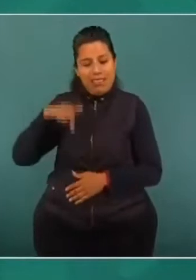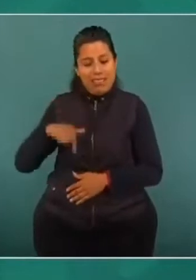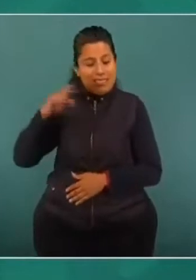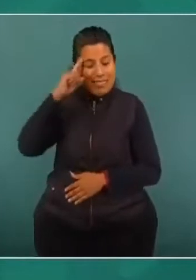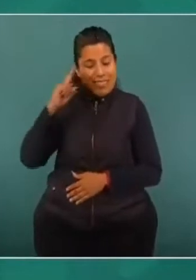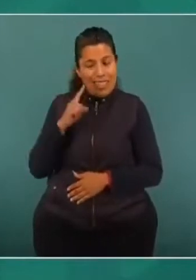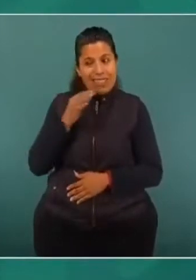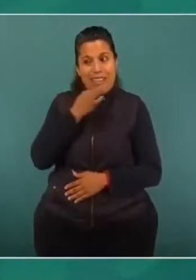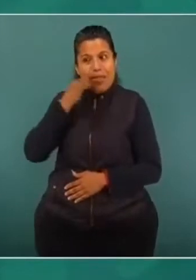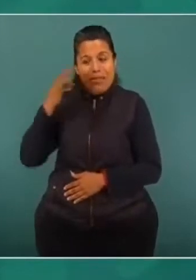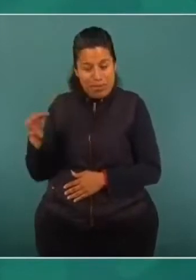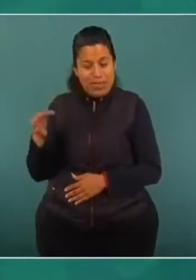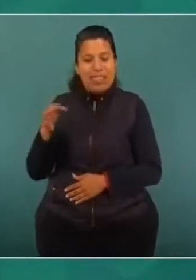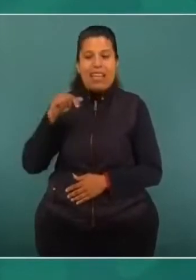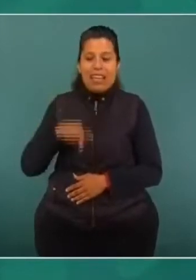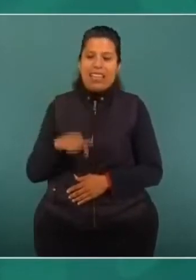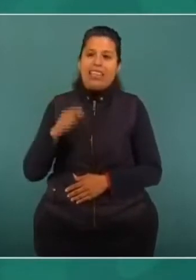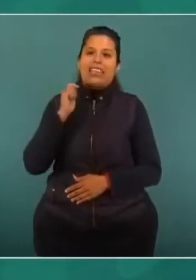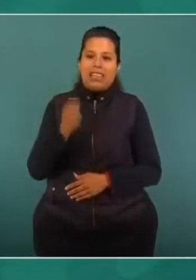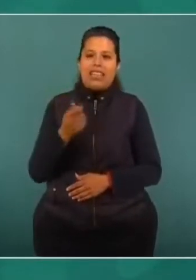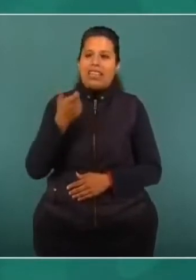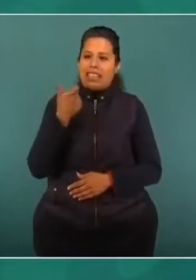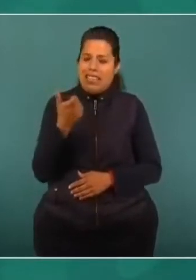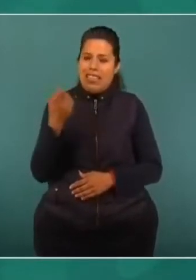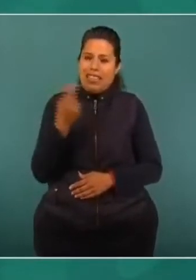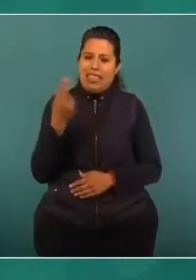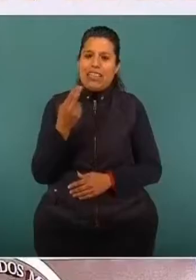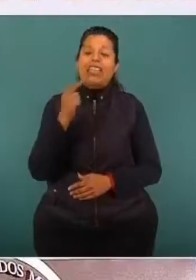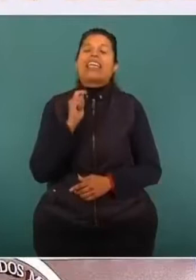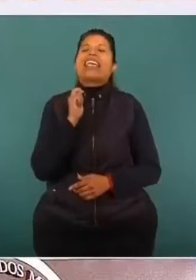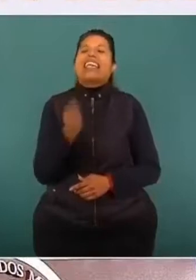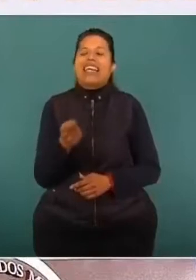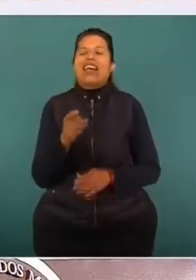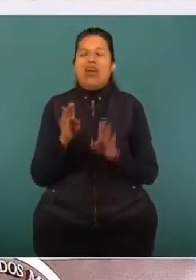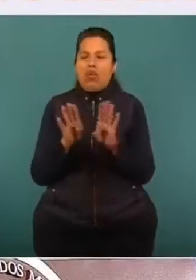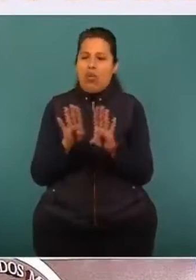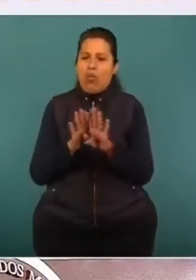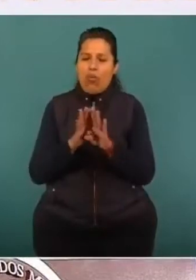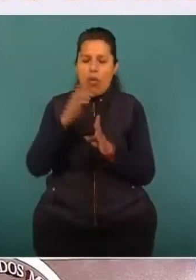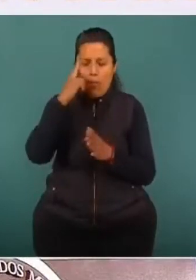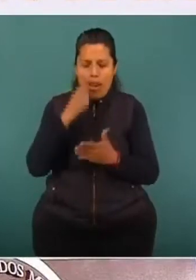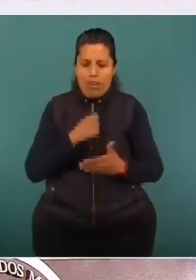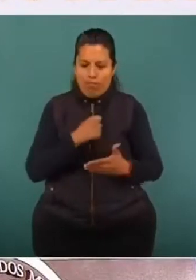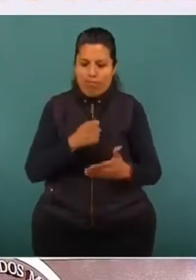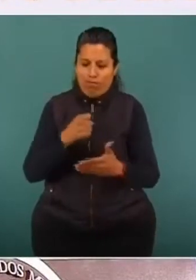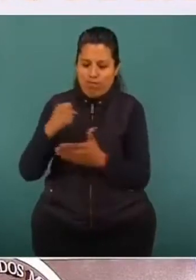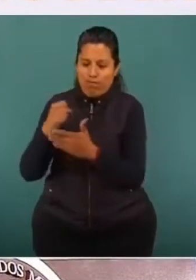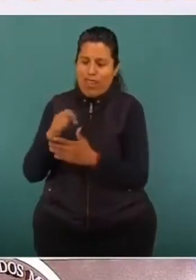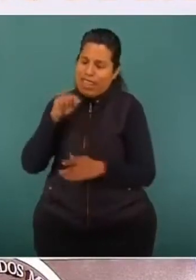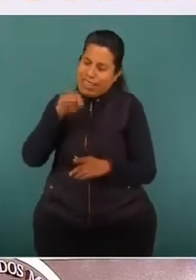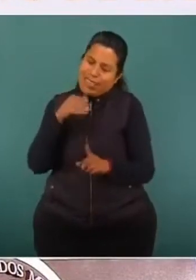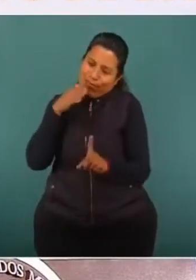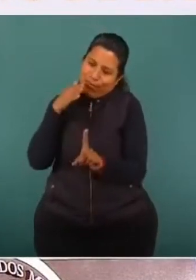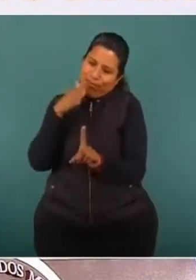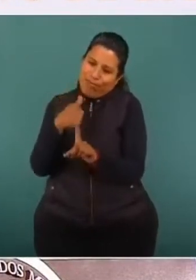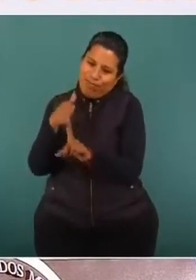no le solicitamos recursos de libre aplicación, sino recursos destinados y etiquetados para